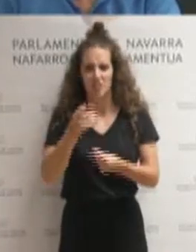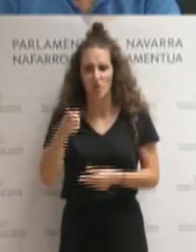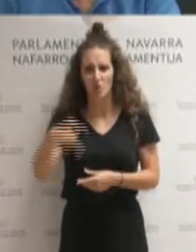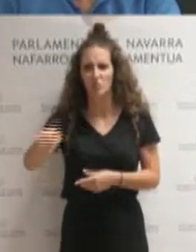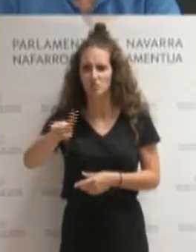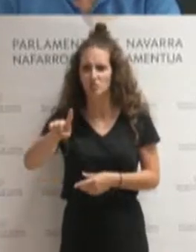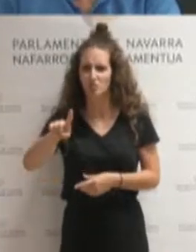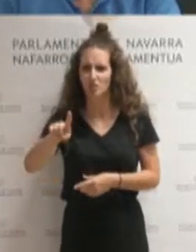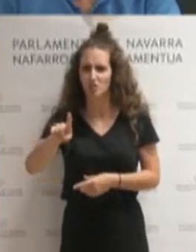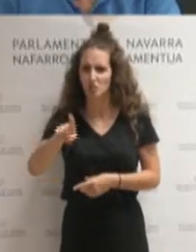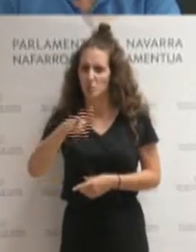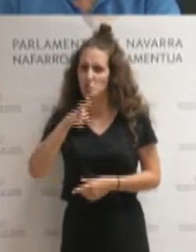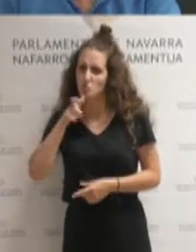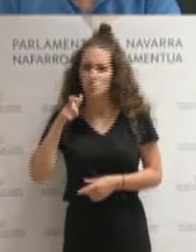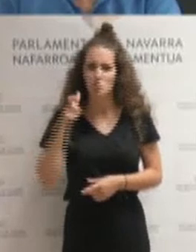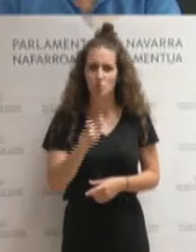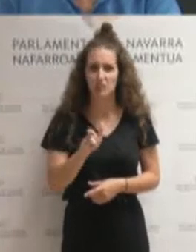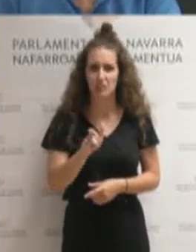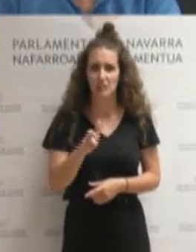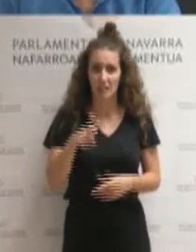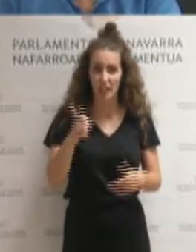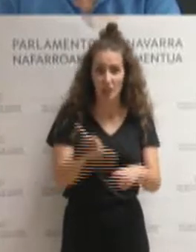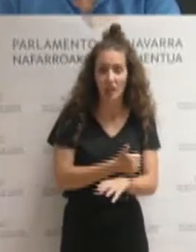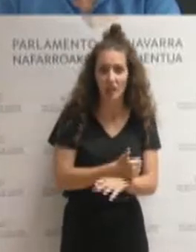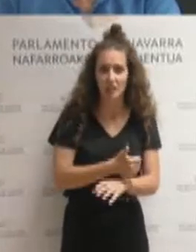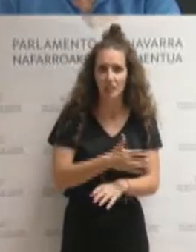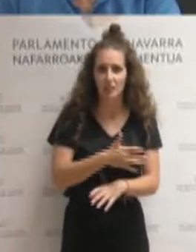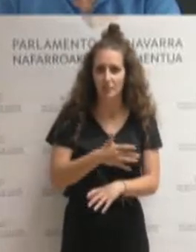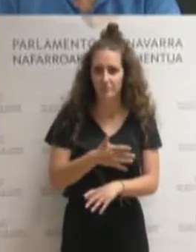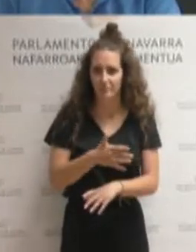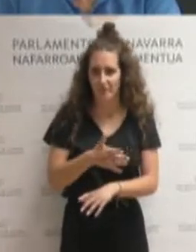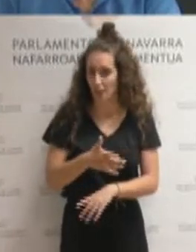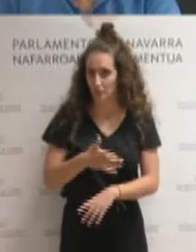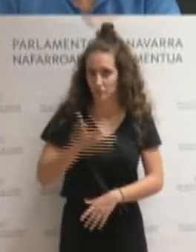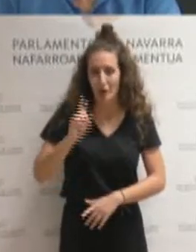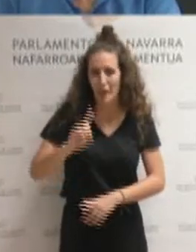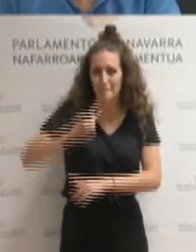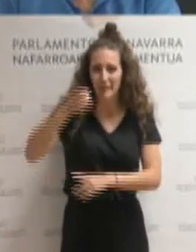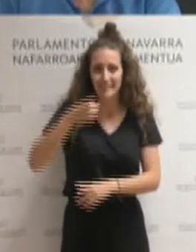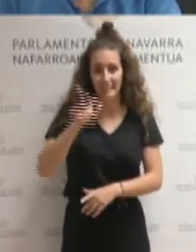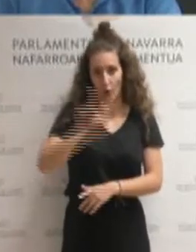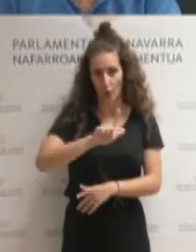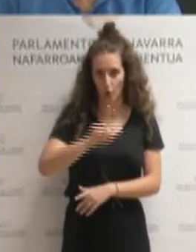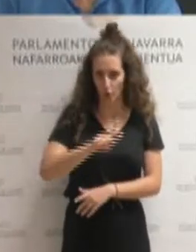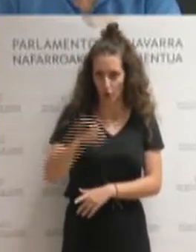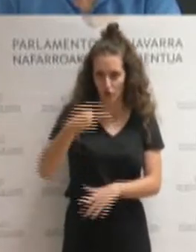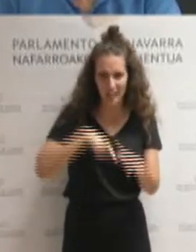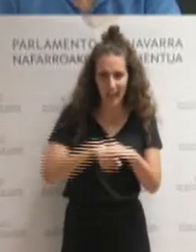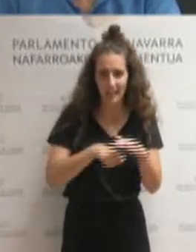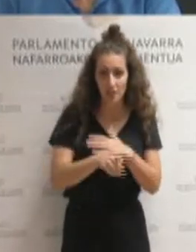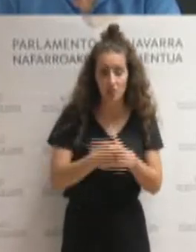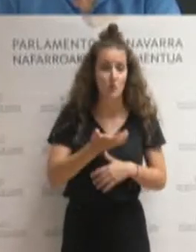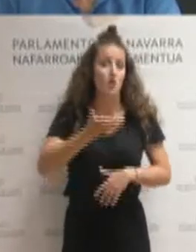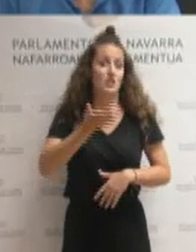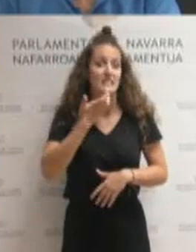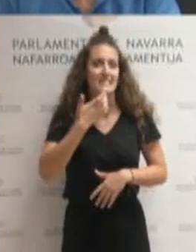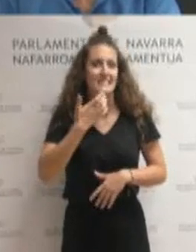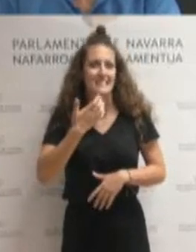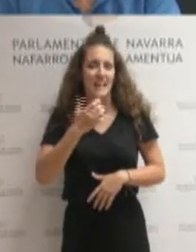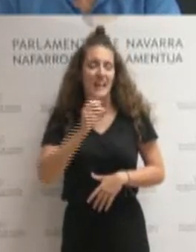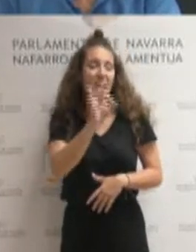ciudadanía que ha visto cómo se ha funcionado, sobre todo estoy hablando de julio. Y ya, si nos ponemos a hablar de la primera quincena de julio,